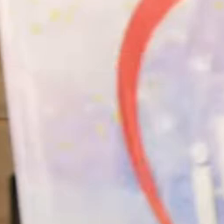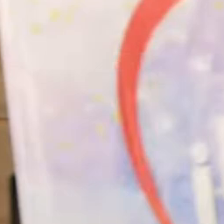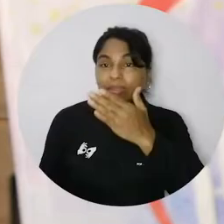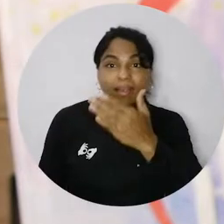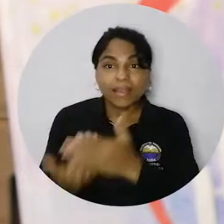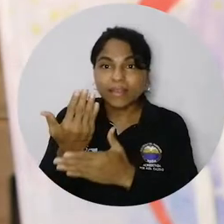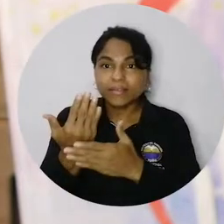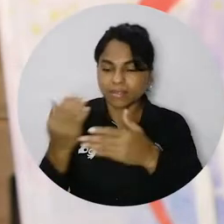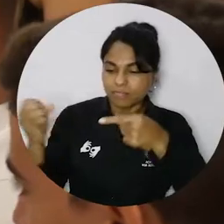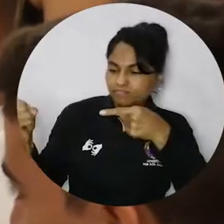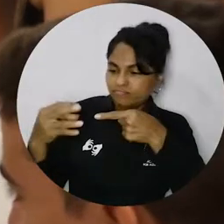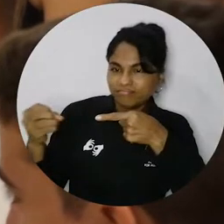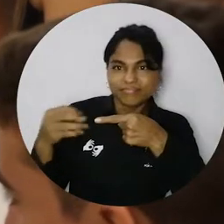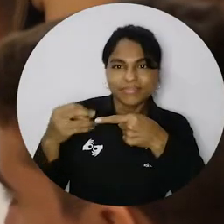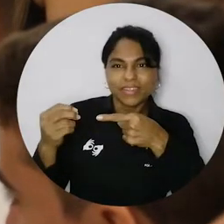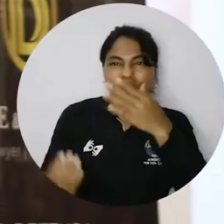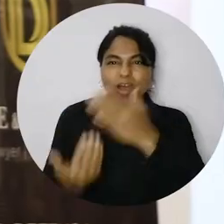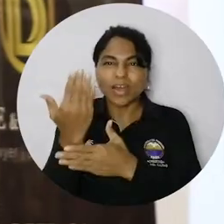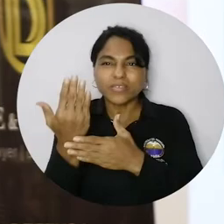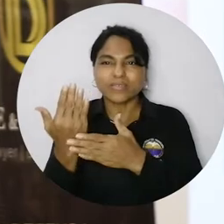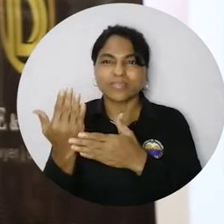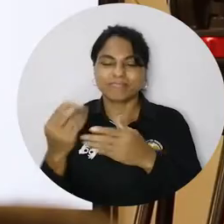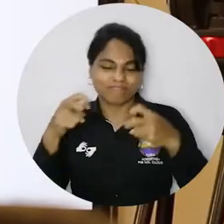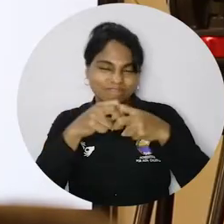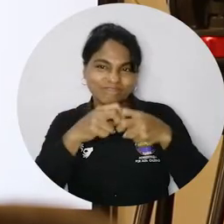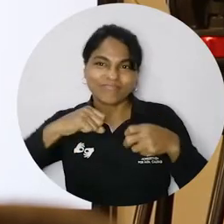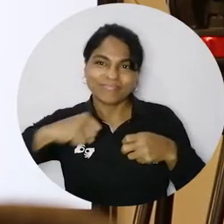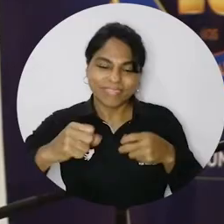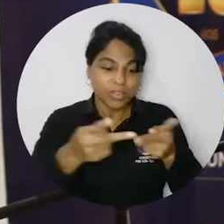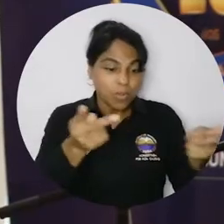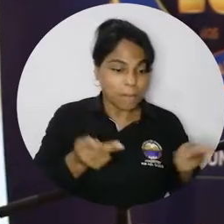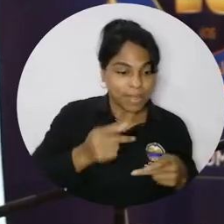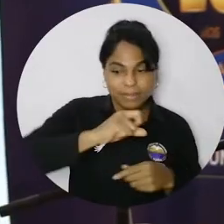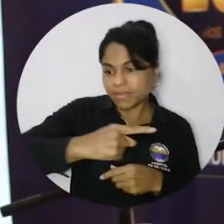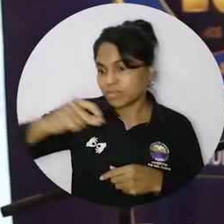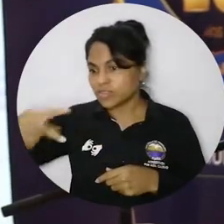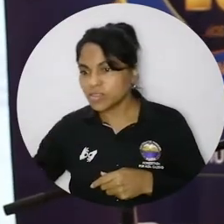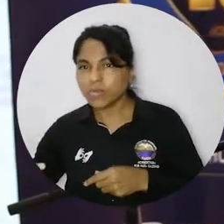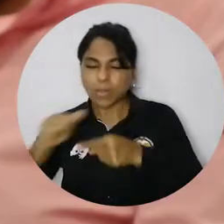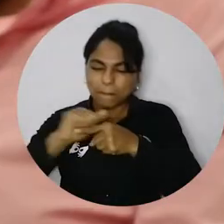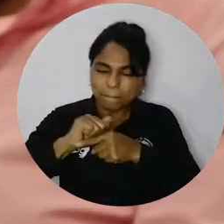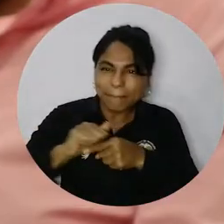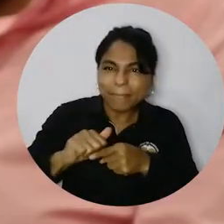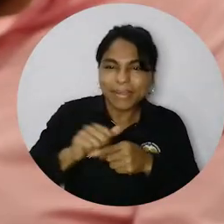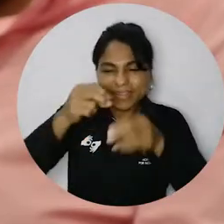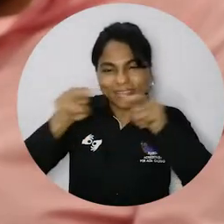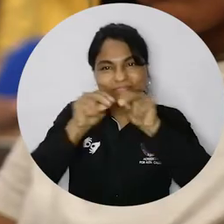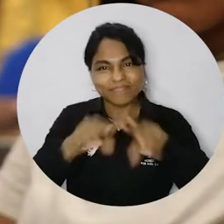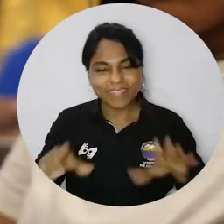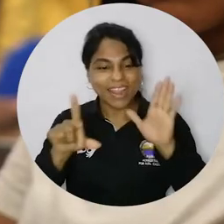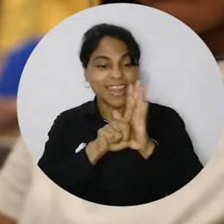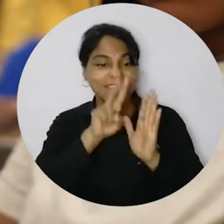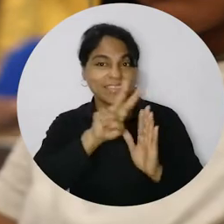En su acto de apertura se desarrolló el Seminario de Actualización Conexión Derecho, con dos paneles en La Práctica Digital del Derecho